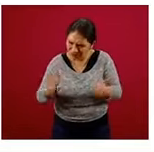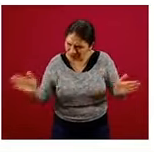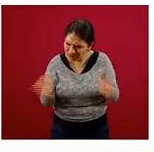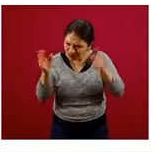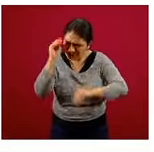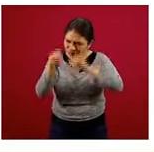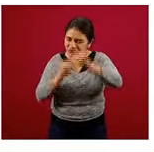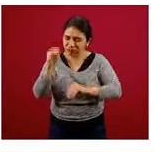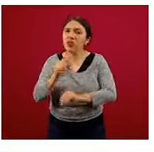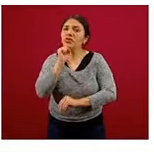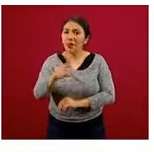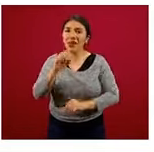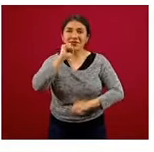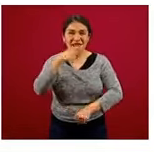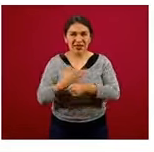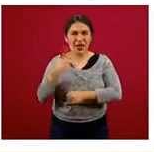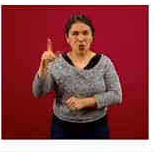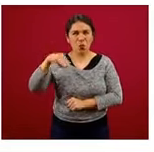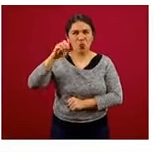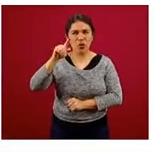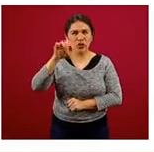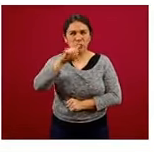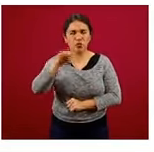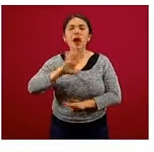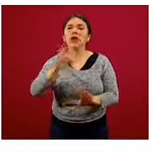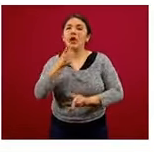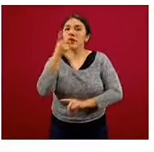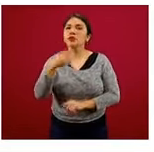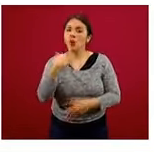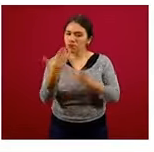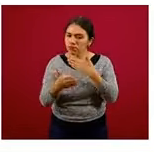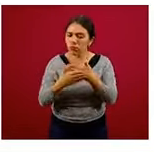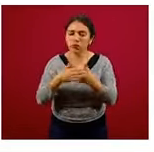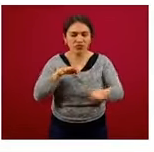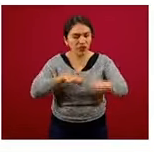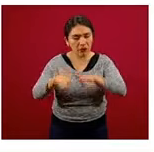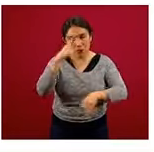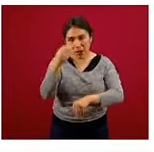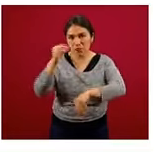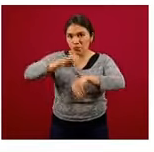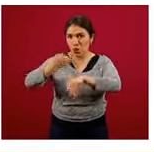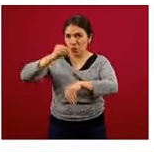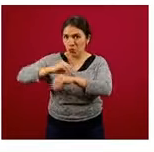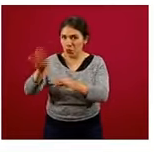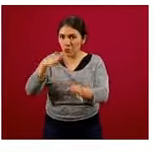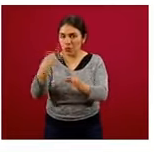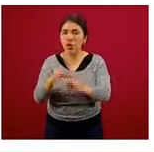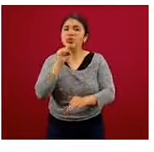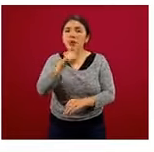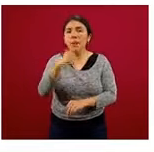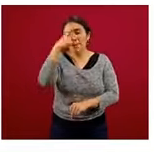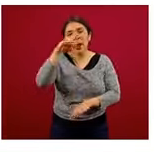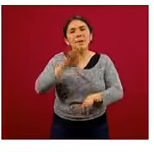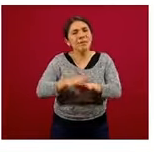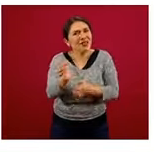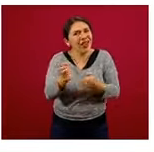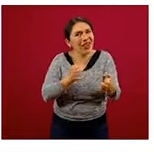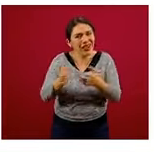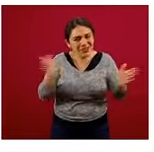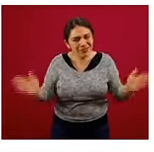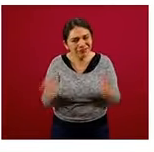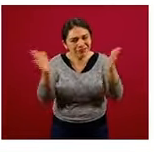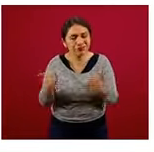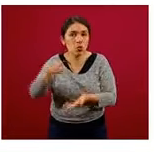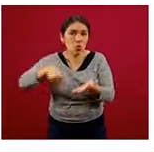Moctezuma nos comentó que está trabajando para lograr esto. Y desde luego promover la actividad física